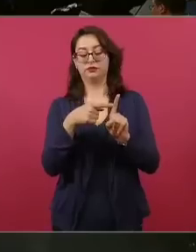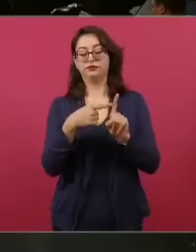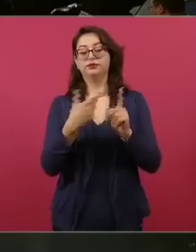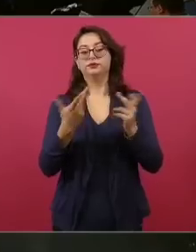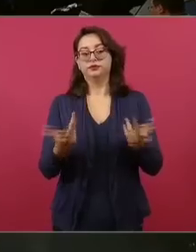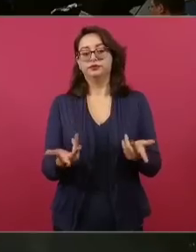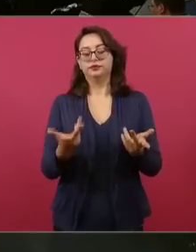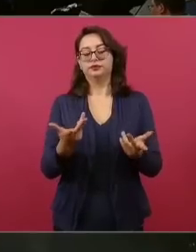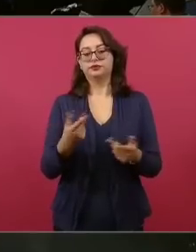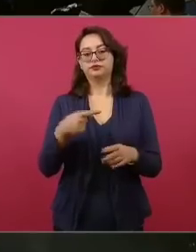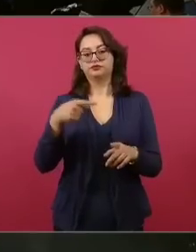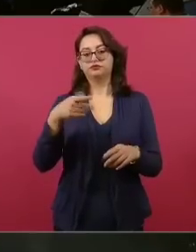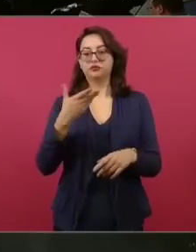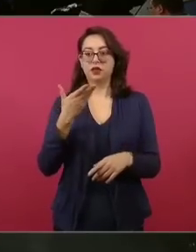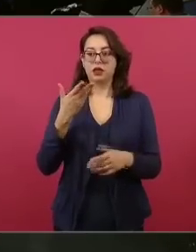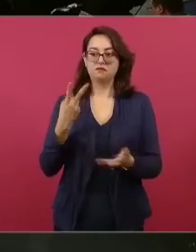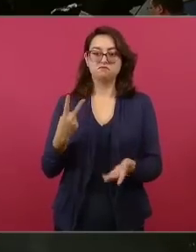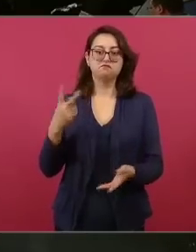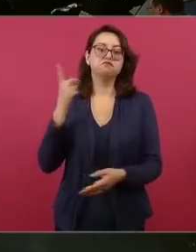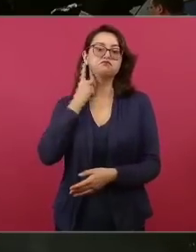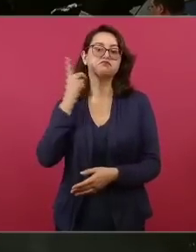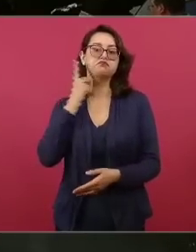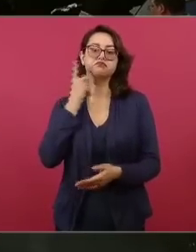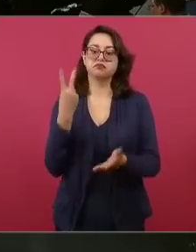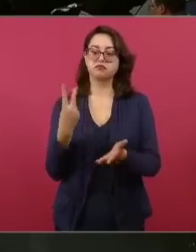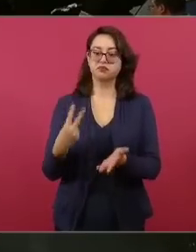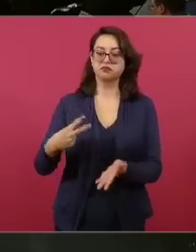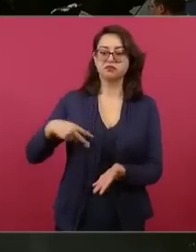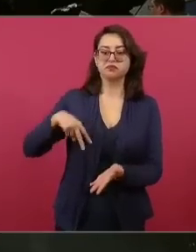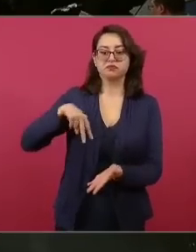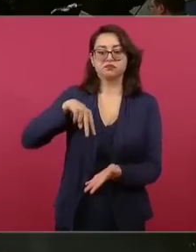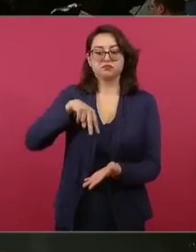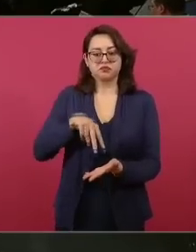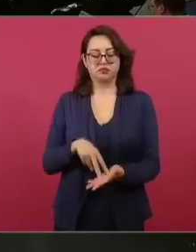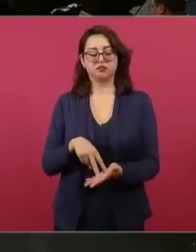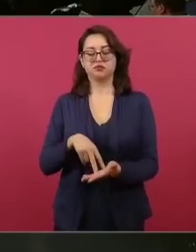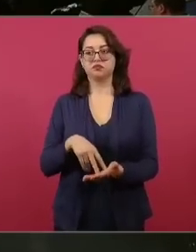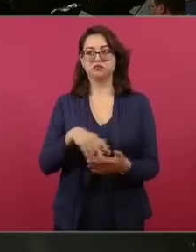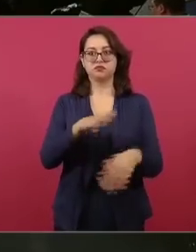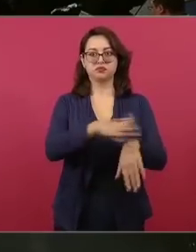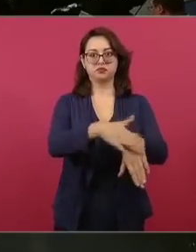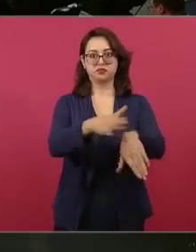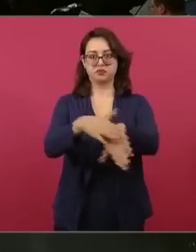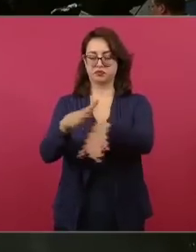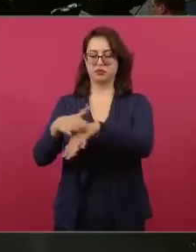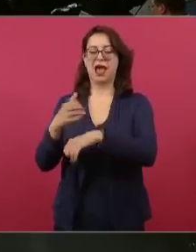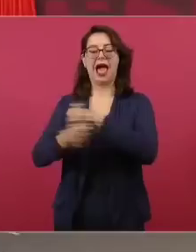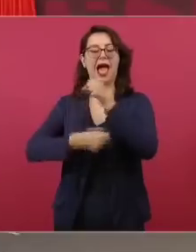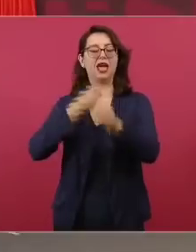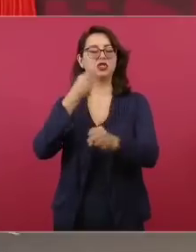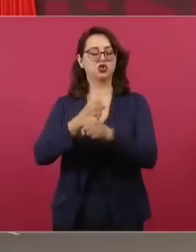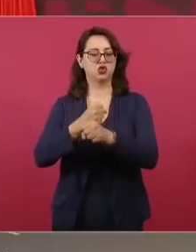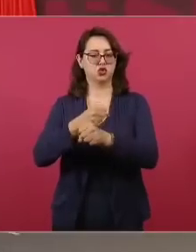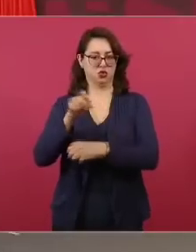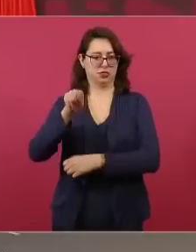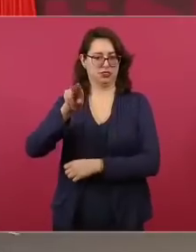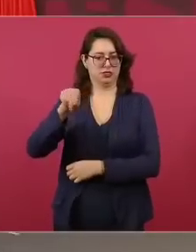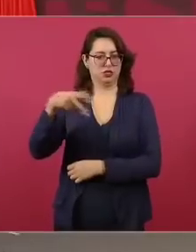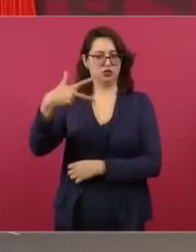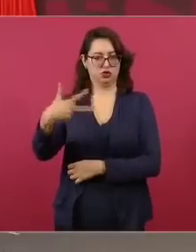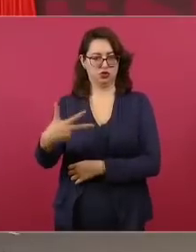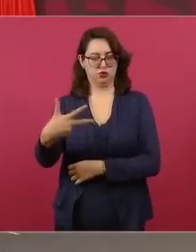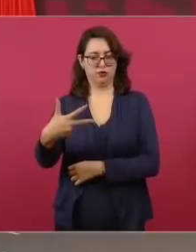del 88, donde se había hecho fraude para imponer a